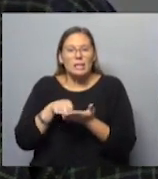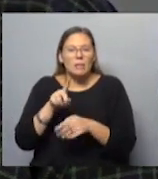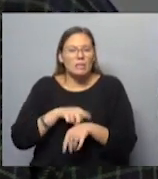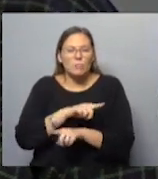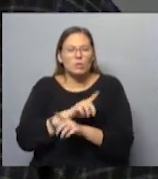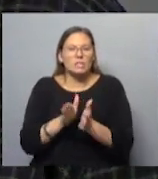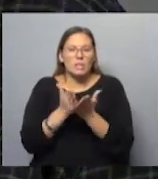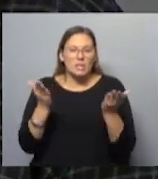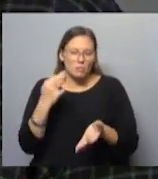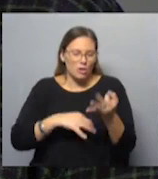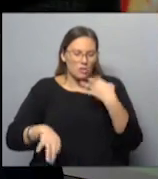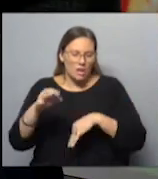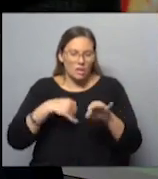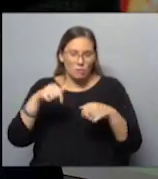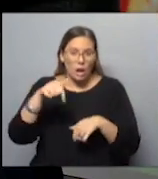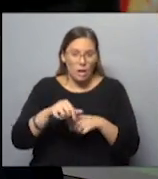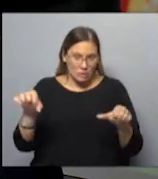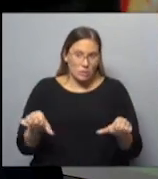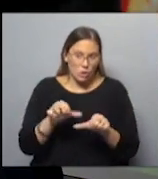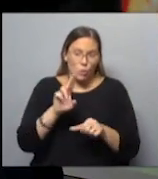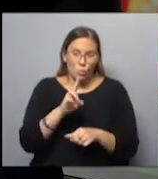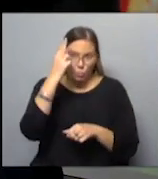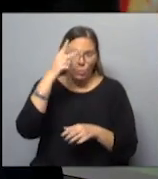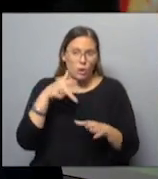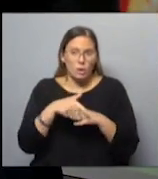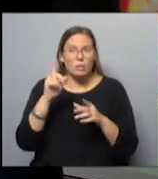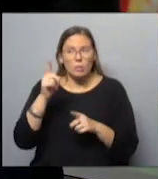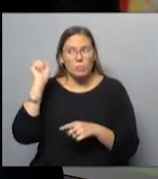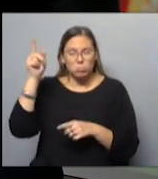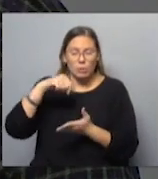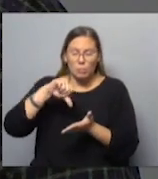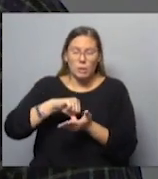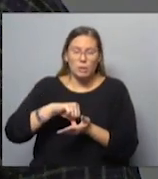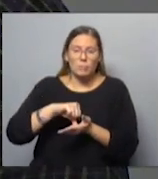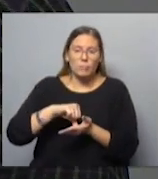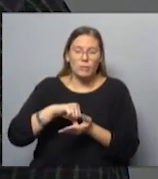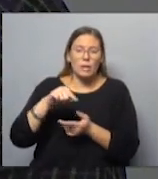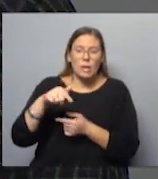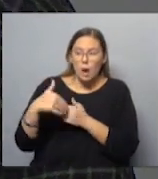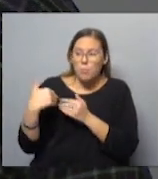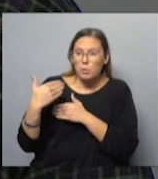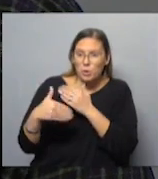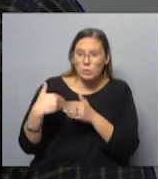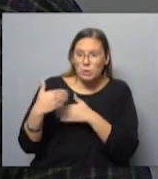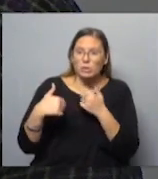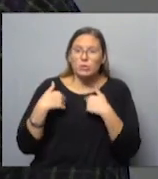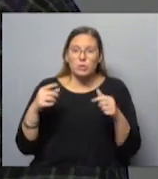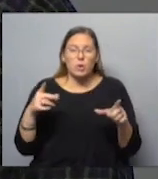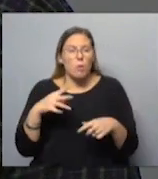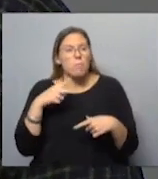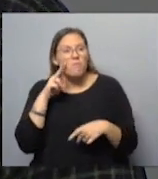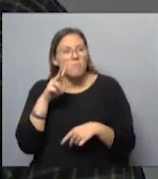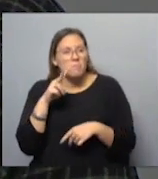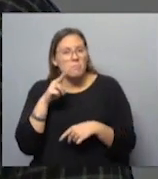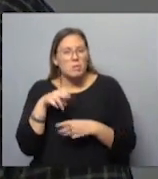de teatro que se ha estrenado aquí en Uruguay y se ha estrenado en Noruega. Y en ese proceso, y yo siendo realizador y viendo